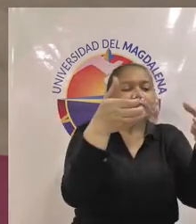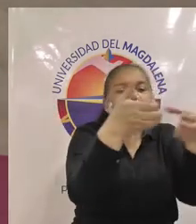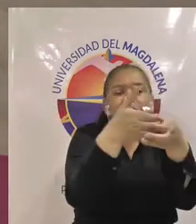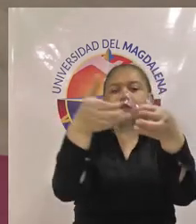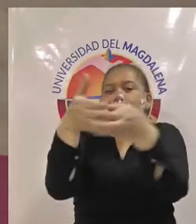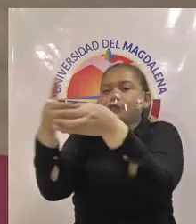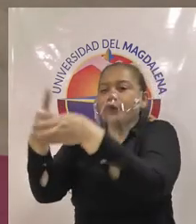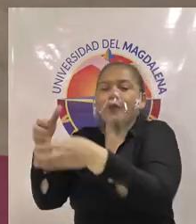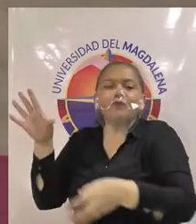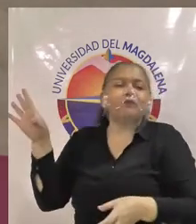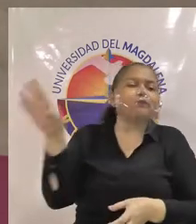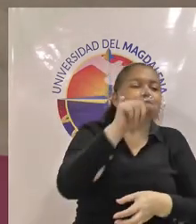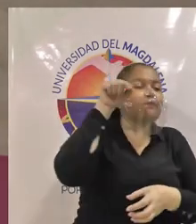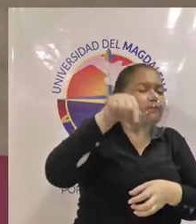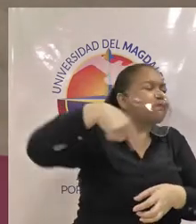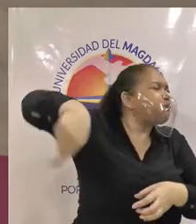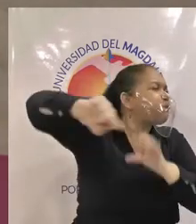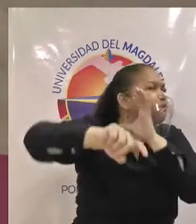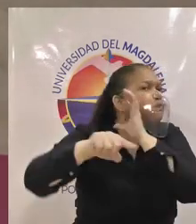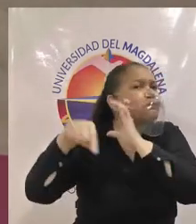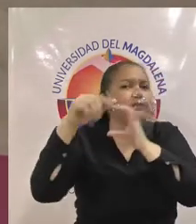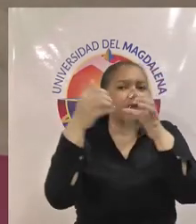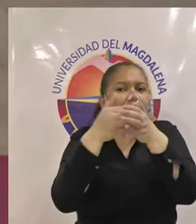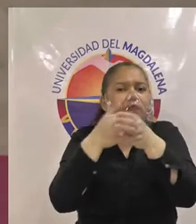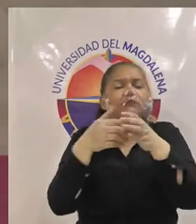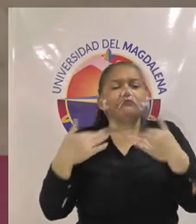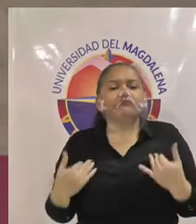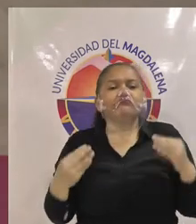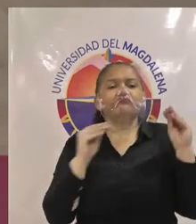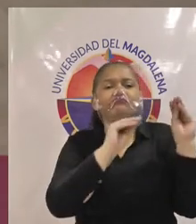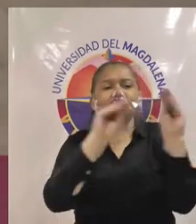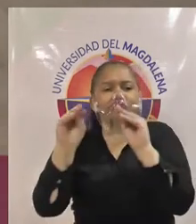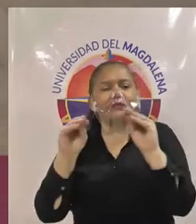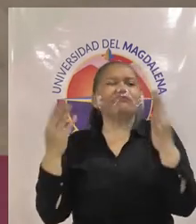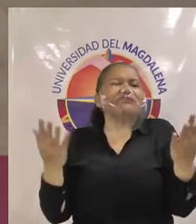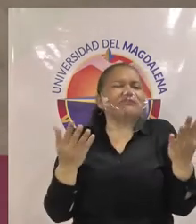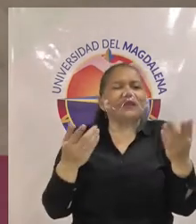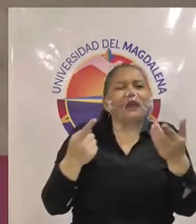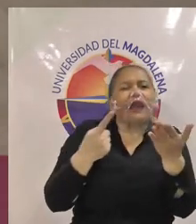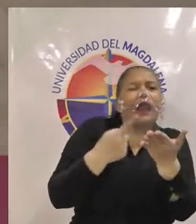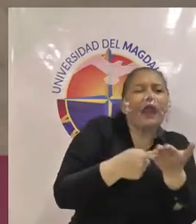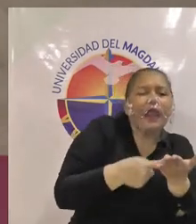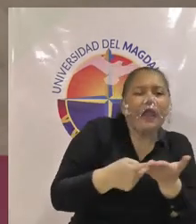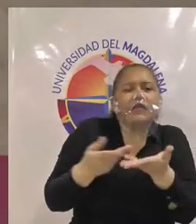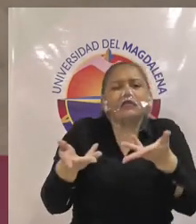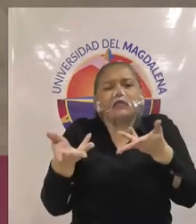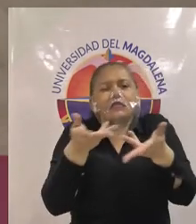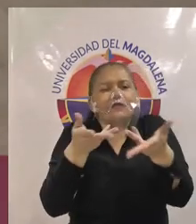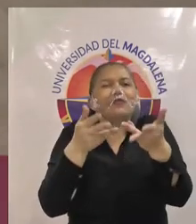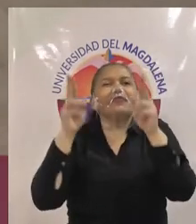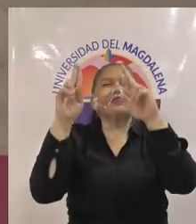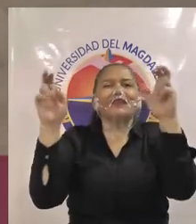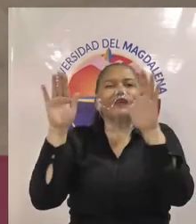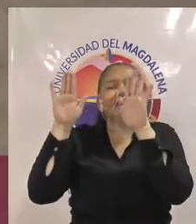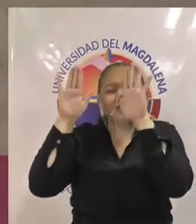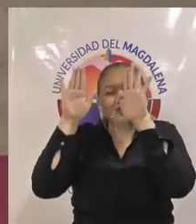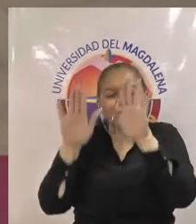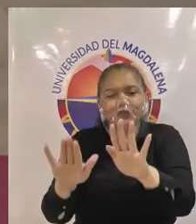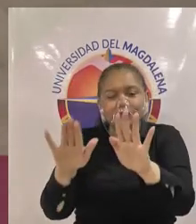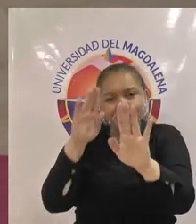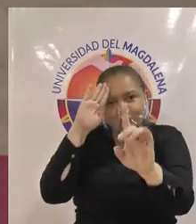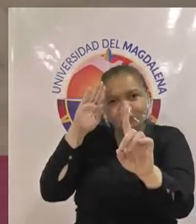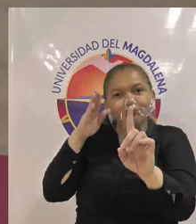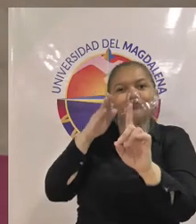están en la universidad del Magdalena de tal manera de que se puedan debatir temas sobre índole universitaria así ir